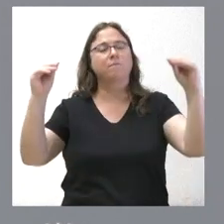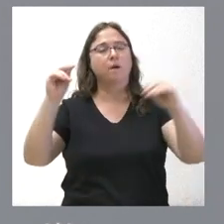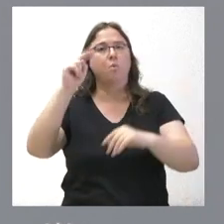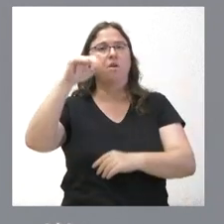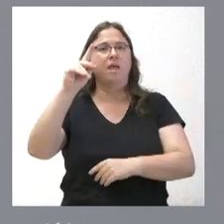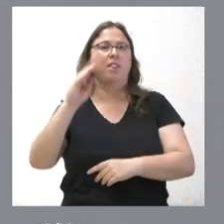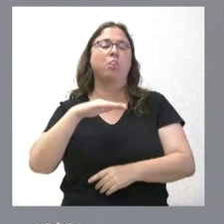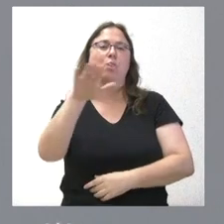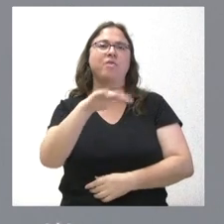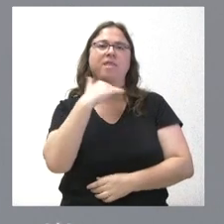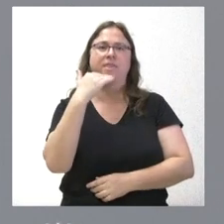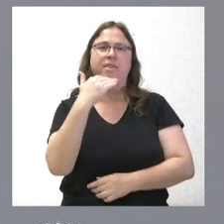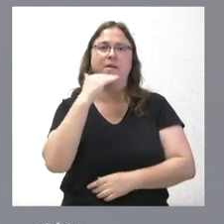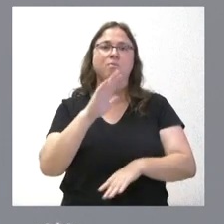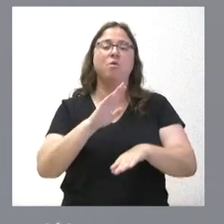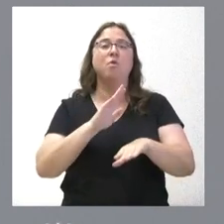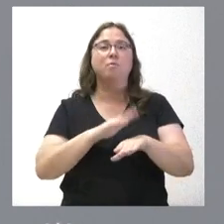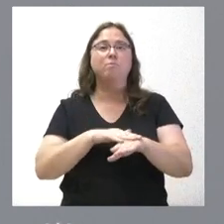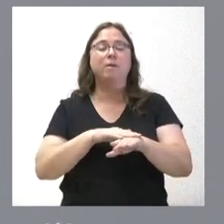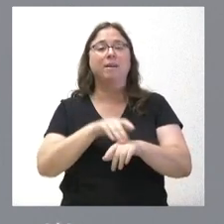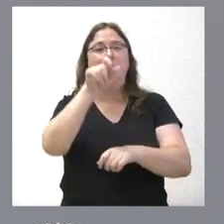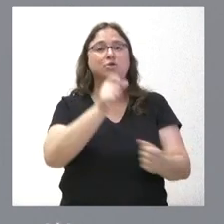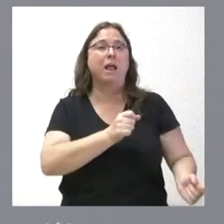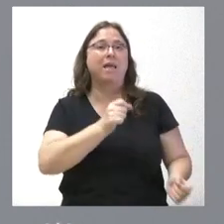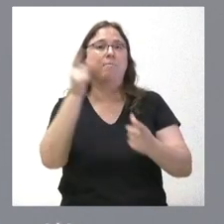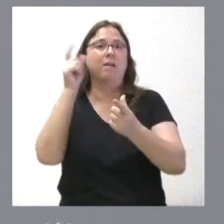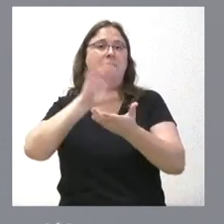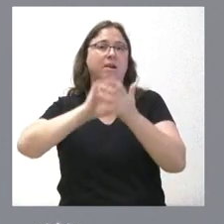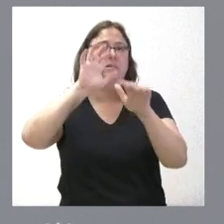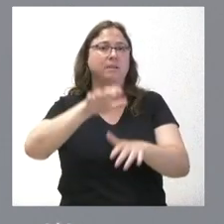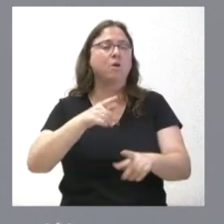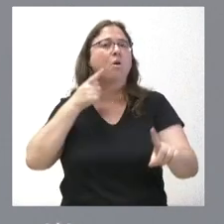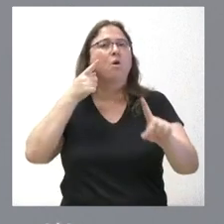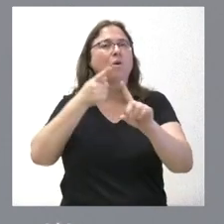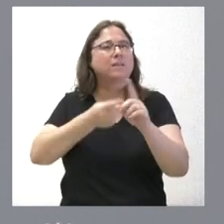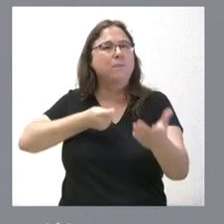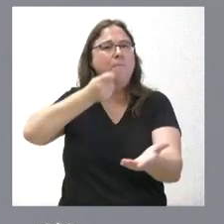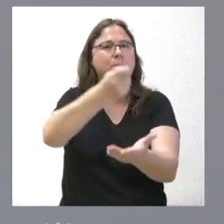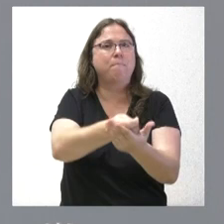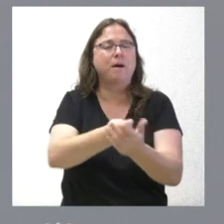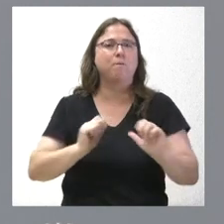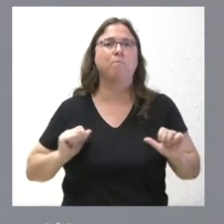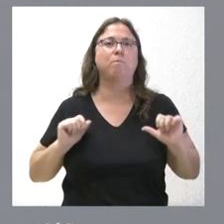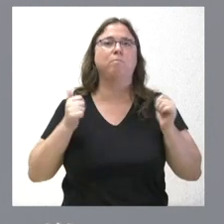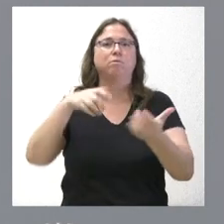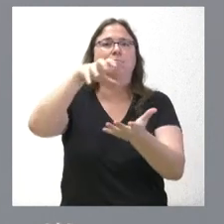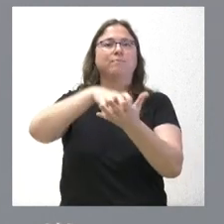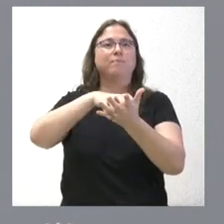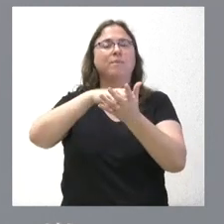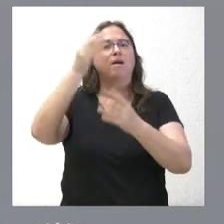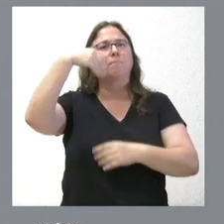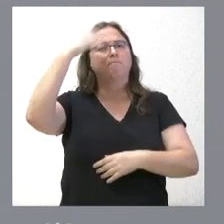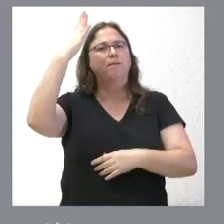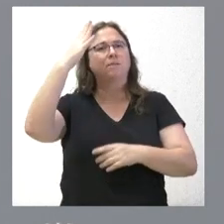la acción de los emigrantes castellanos y leoneses. La partida se va a destinar a financiar la puesta en marcha de la sede virtual del Centro de